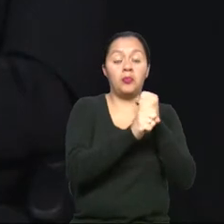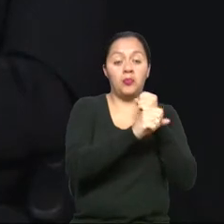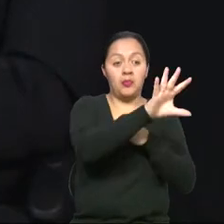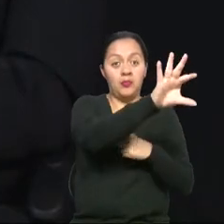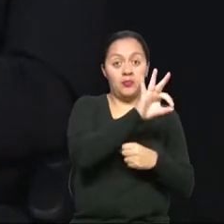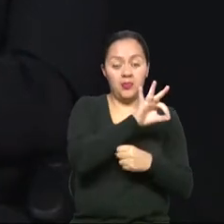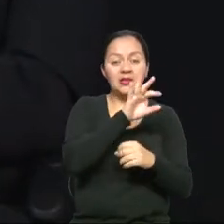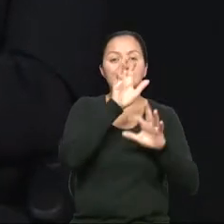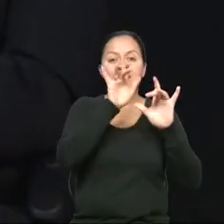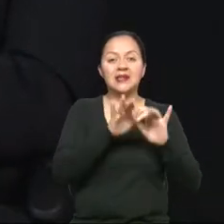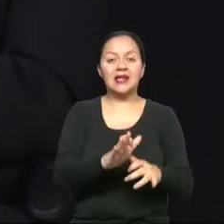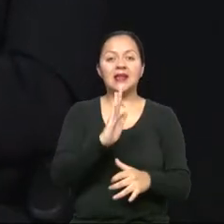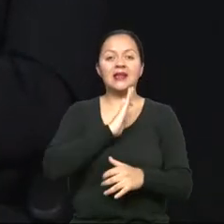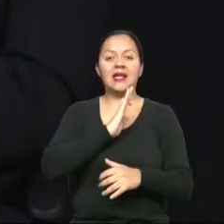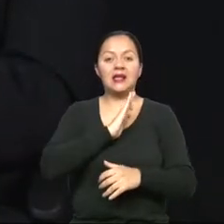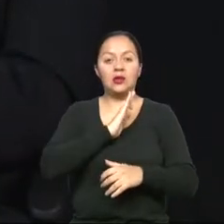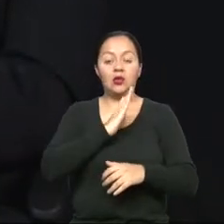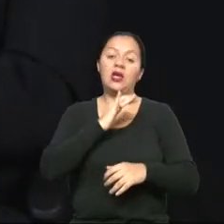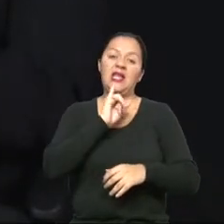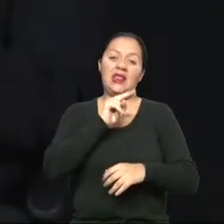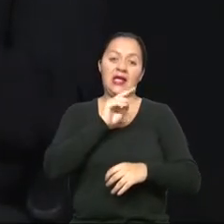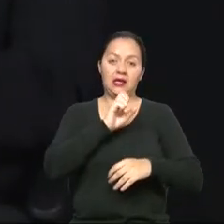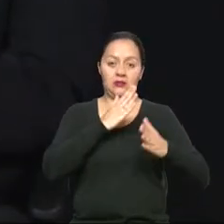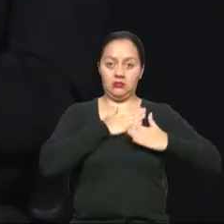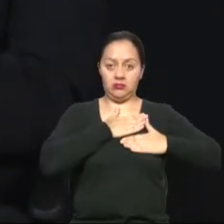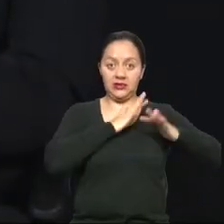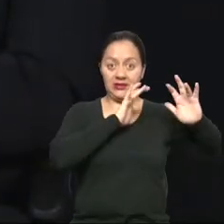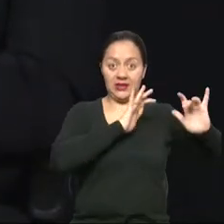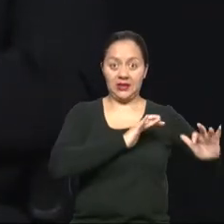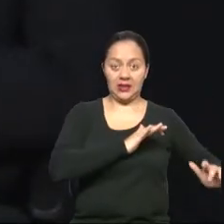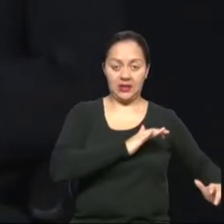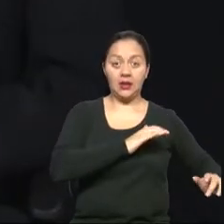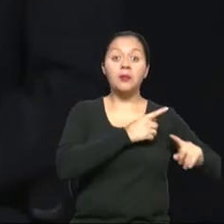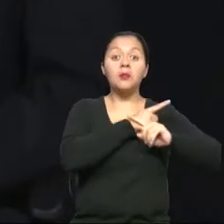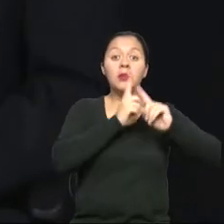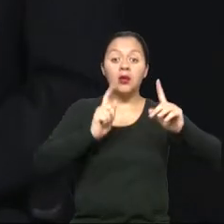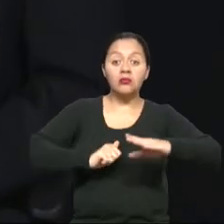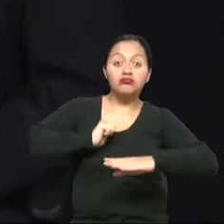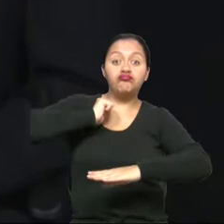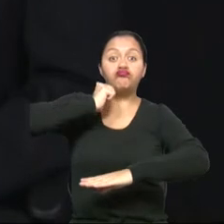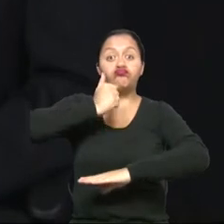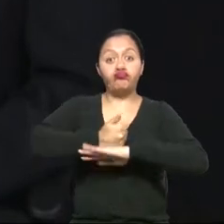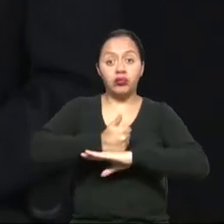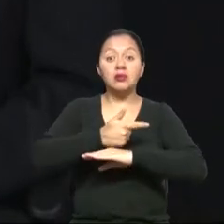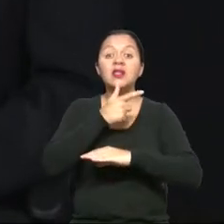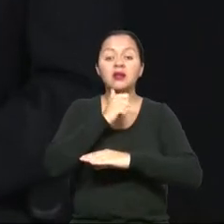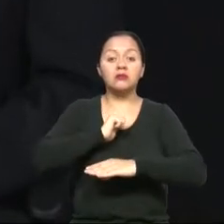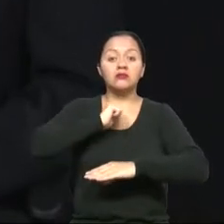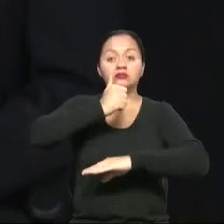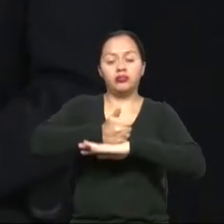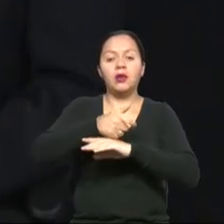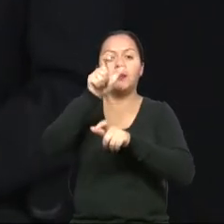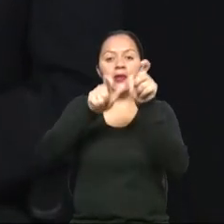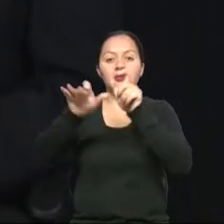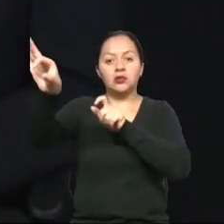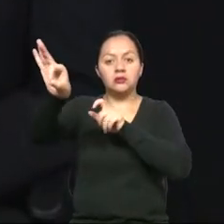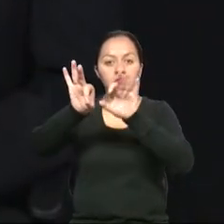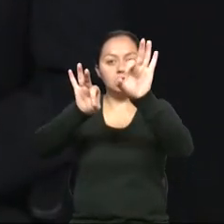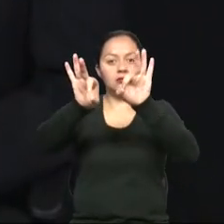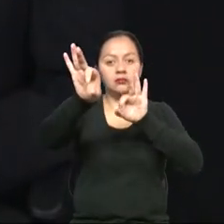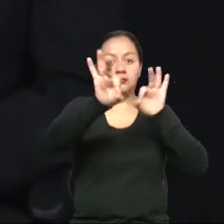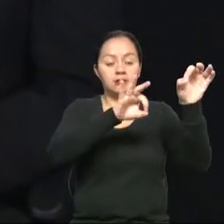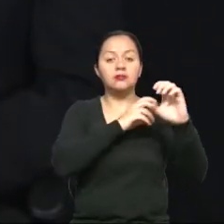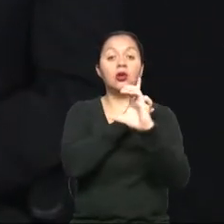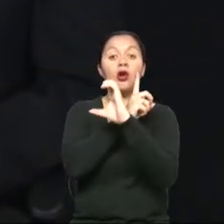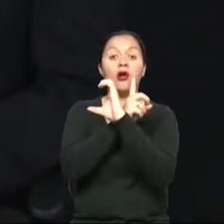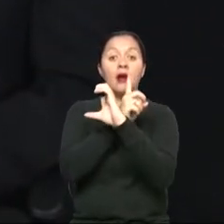el INE, pero la Presidencia del Comité normalmente es de alguna de las partes interesadas. En este caso, nosotros hemos con el CONADIS